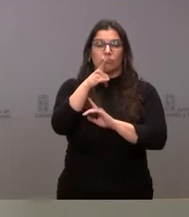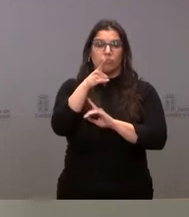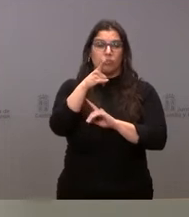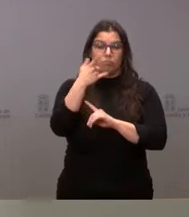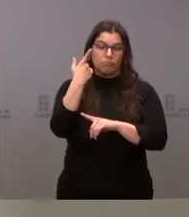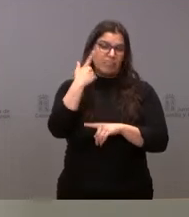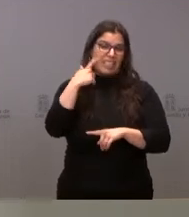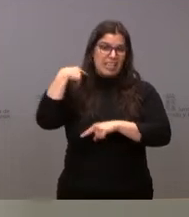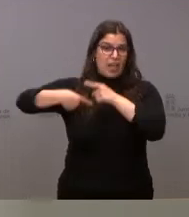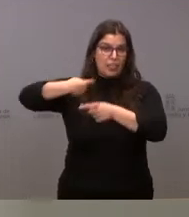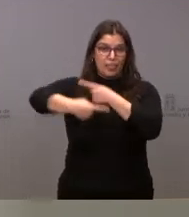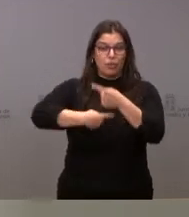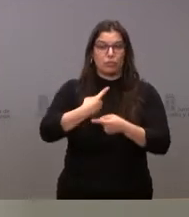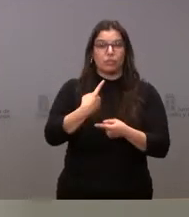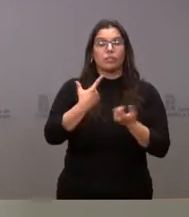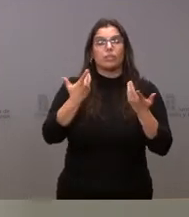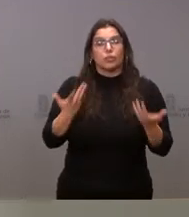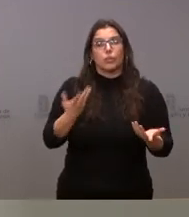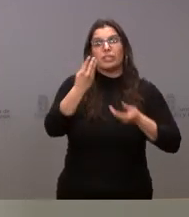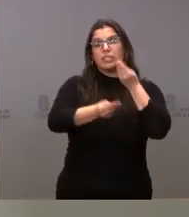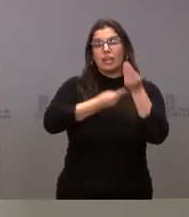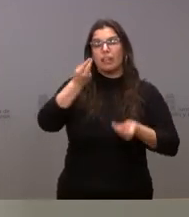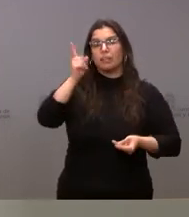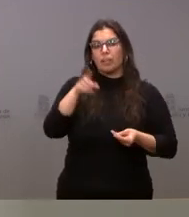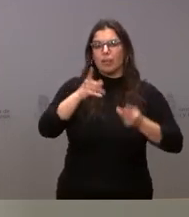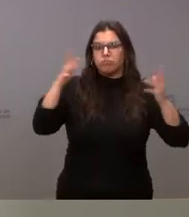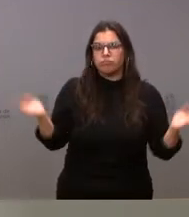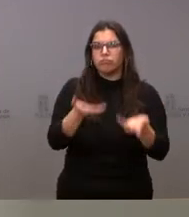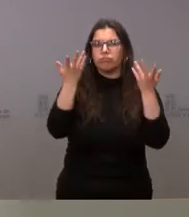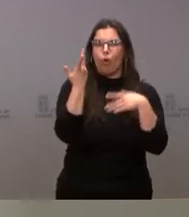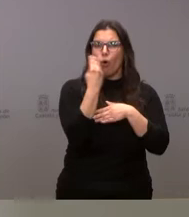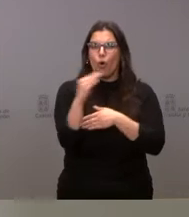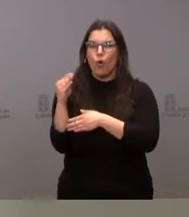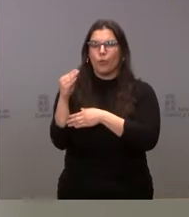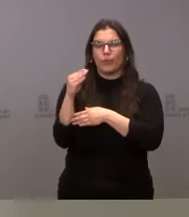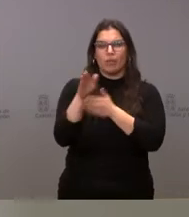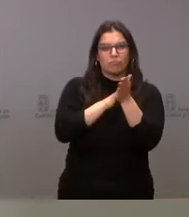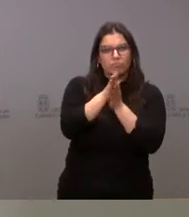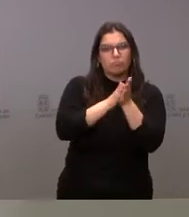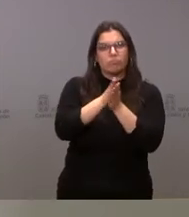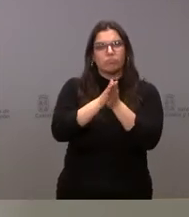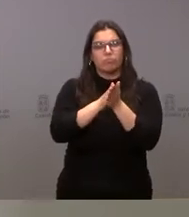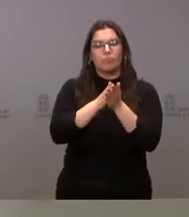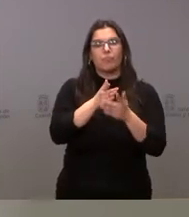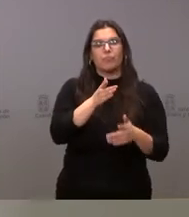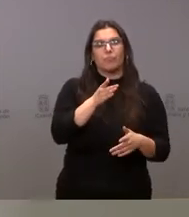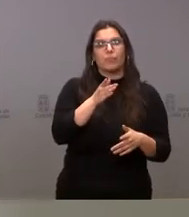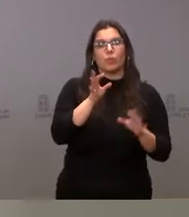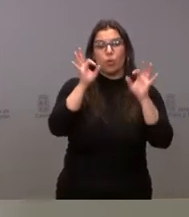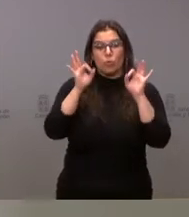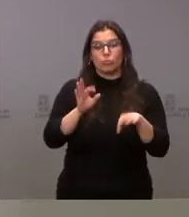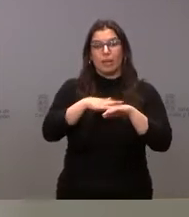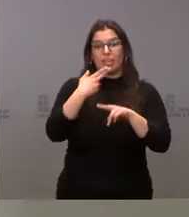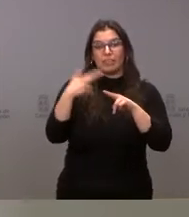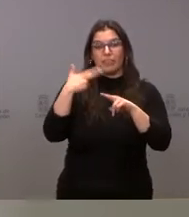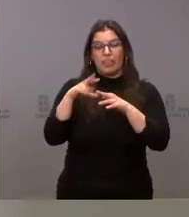tradicional. Con esto lo que se hace también es estimular a muchos jóvenes al gusto también y al inicio de actividades